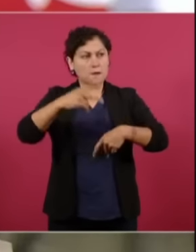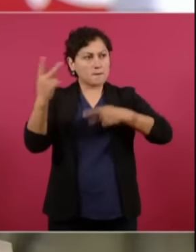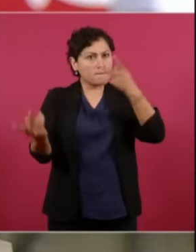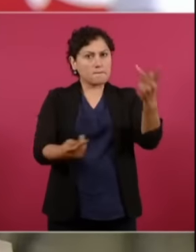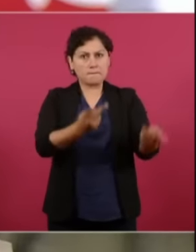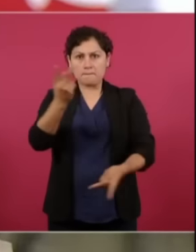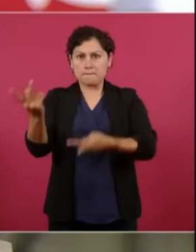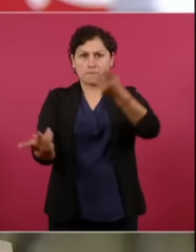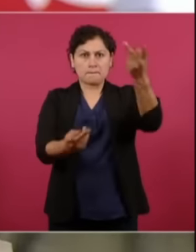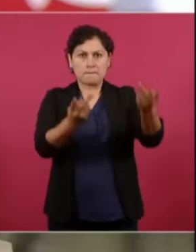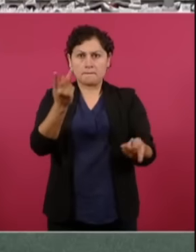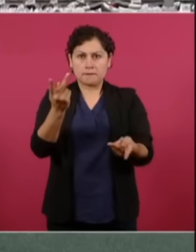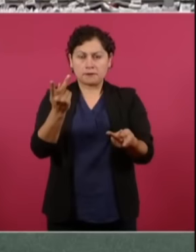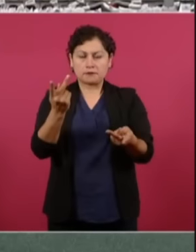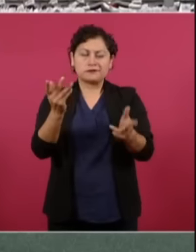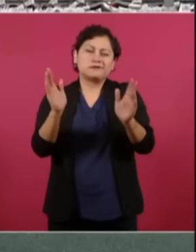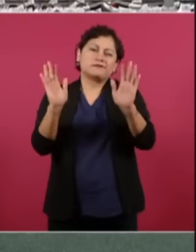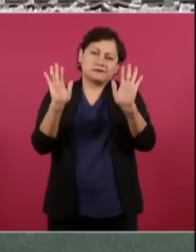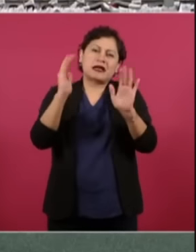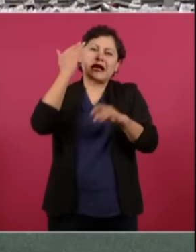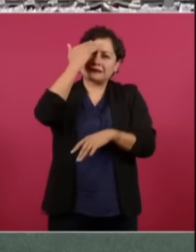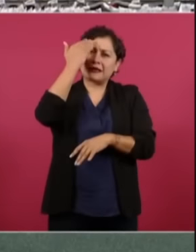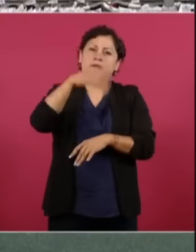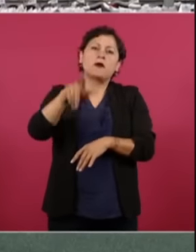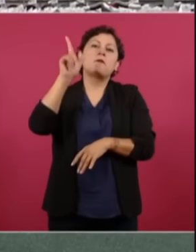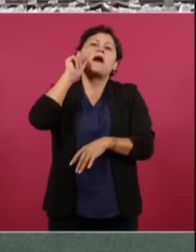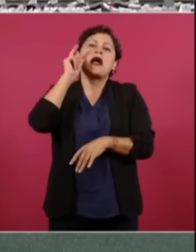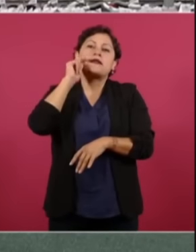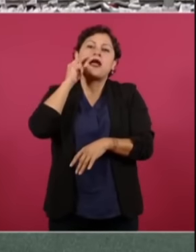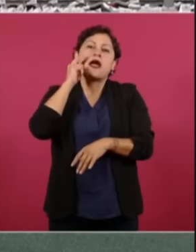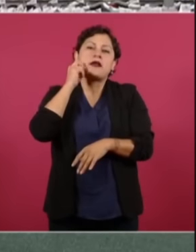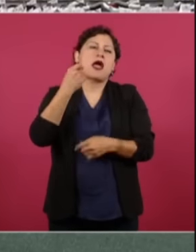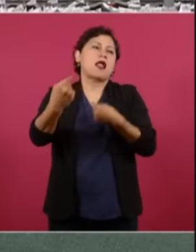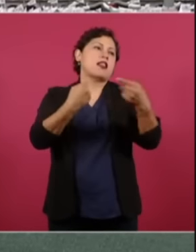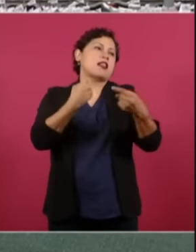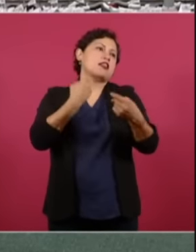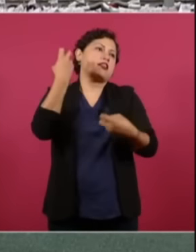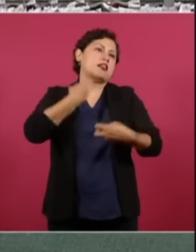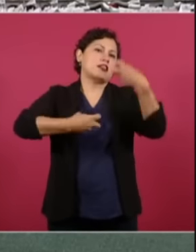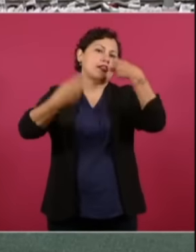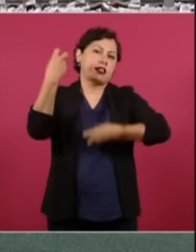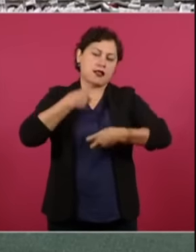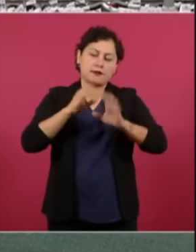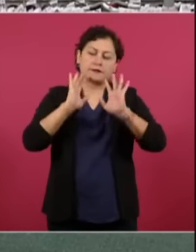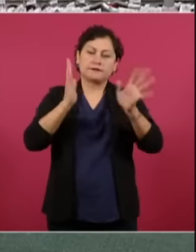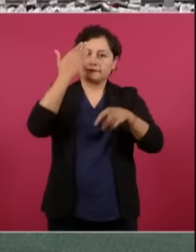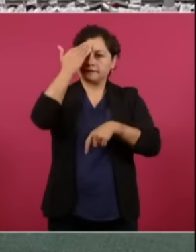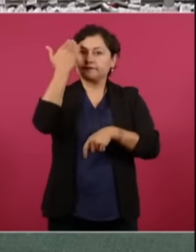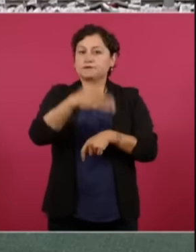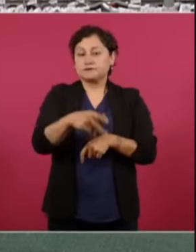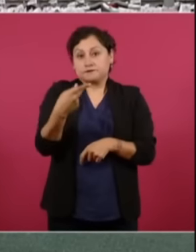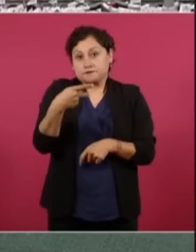mañana nos van a a criticar pero este es muy divertido